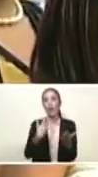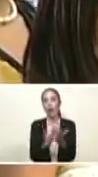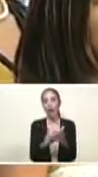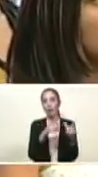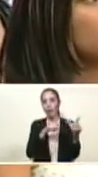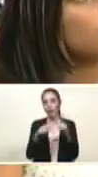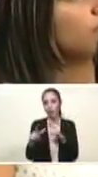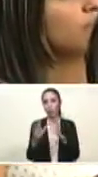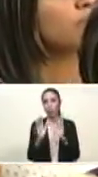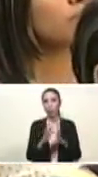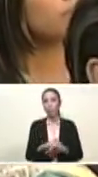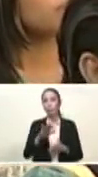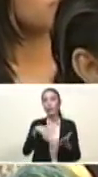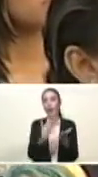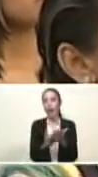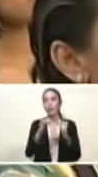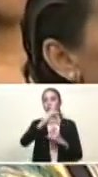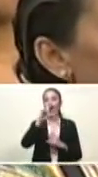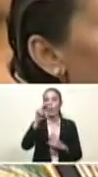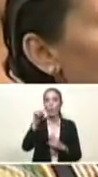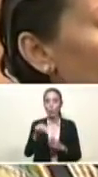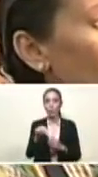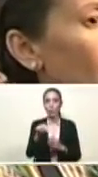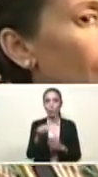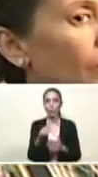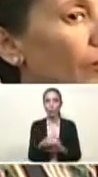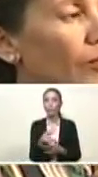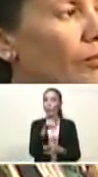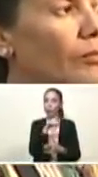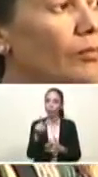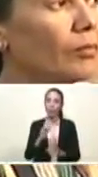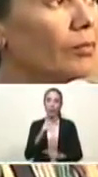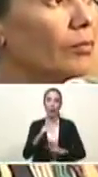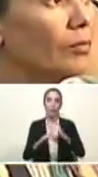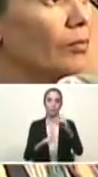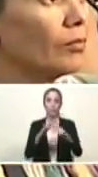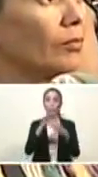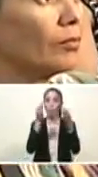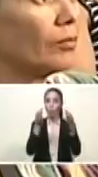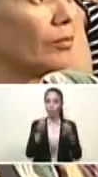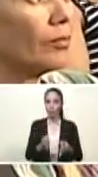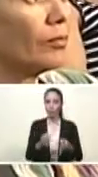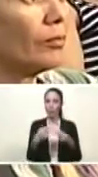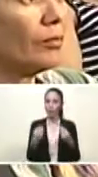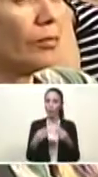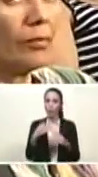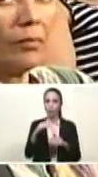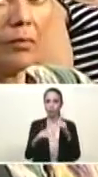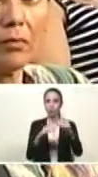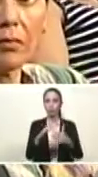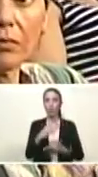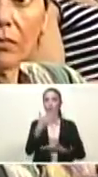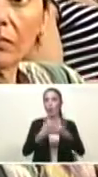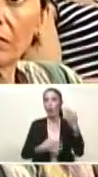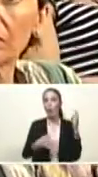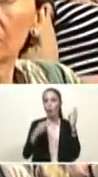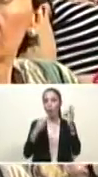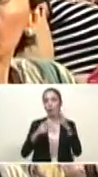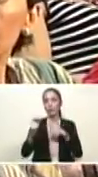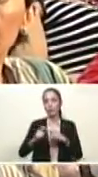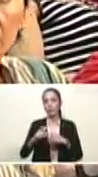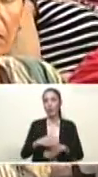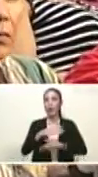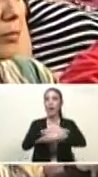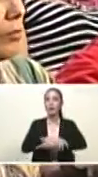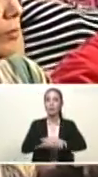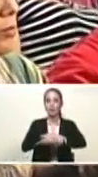hasta junio, hasta que ellos tramitan formalmente los documentos necesarios ante el Seguro